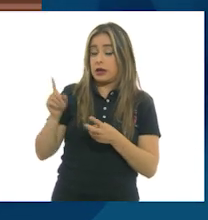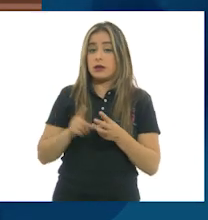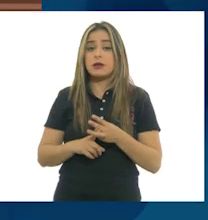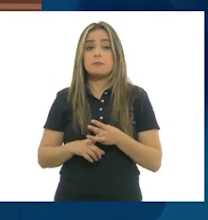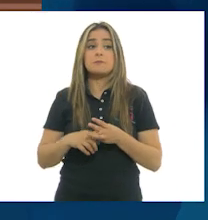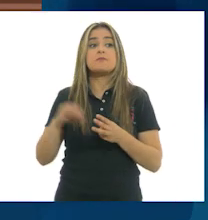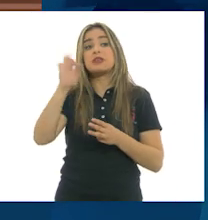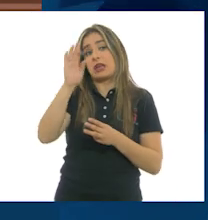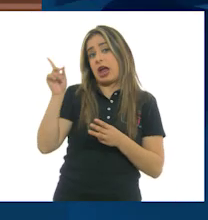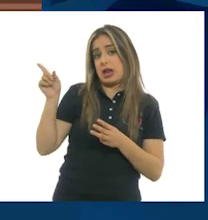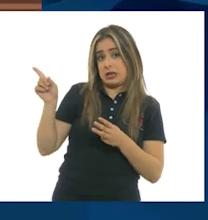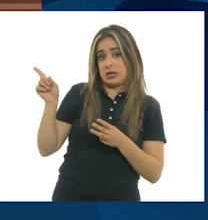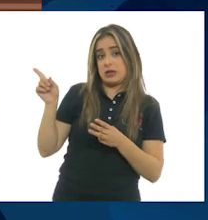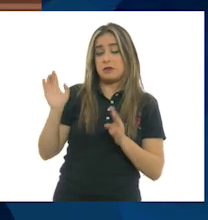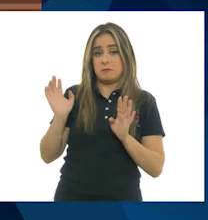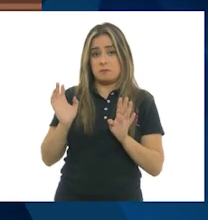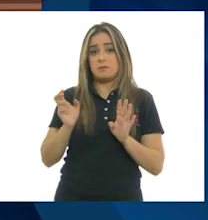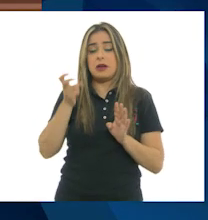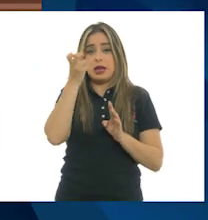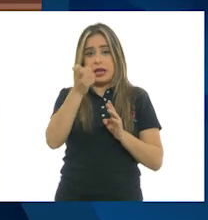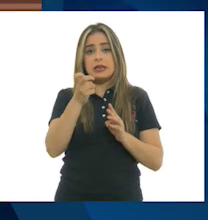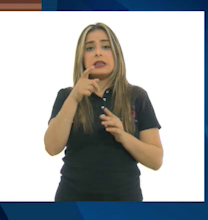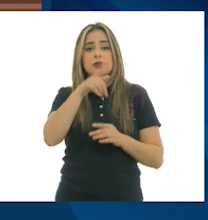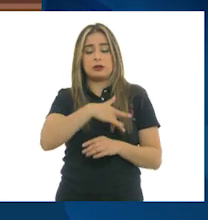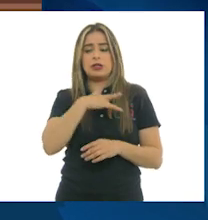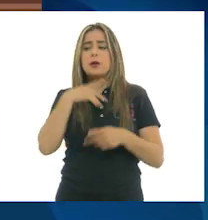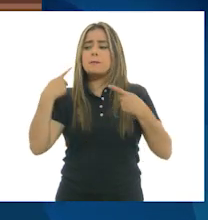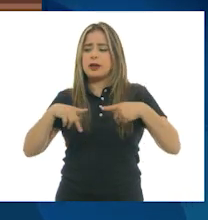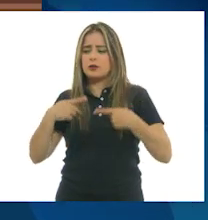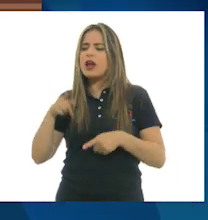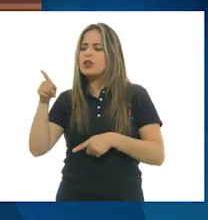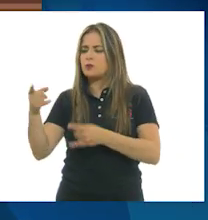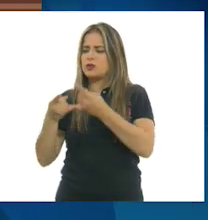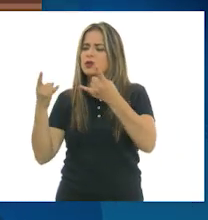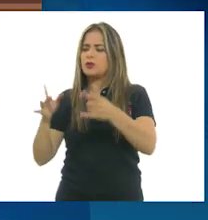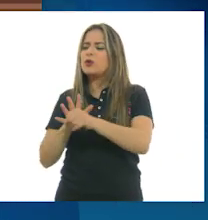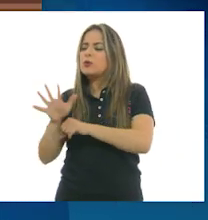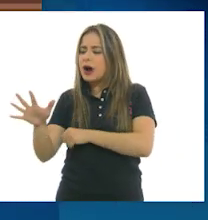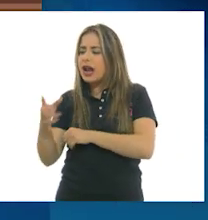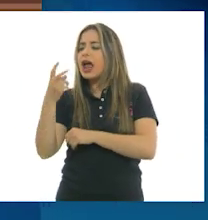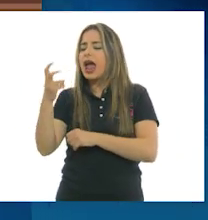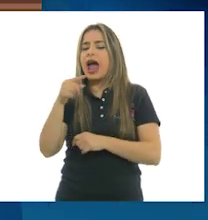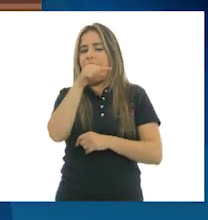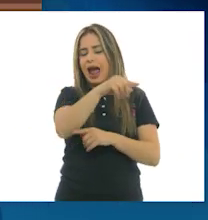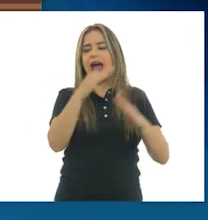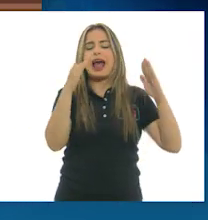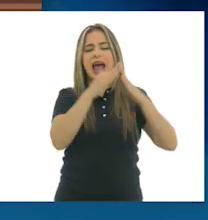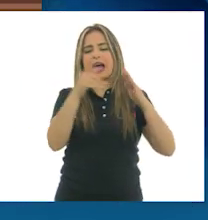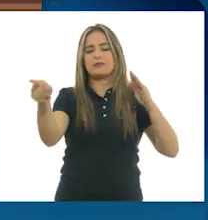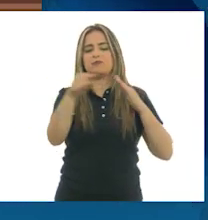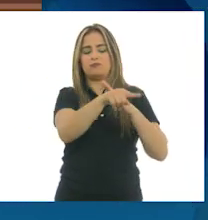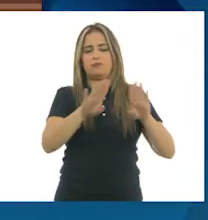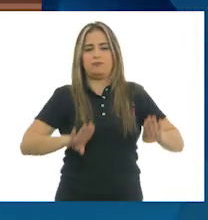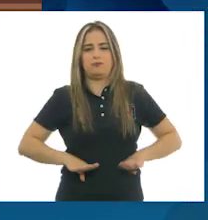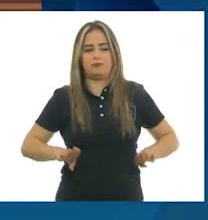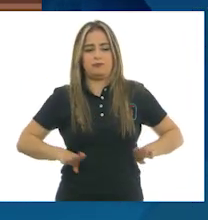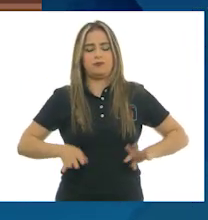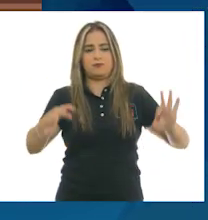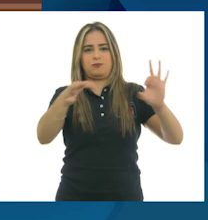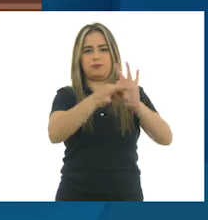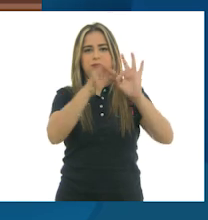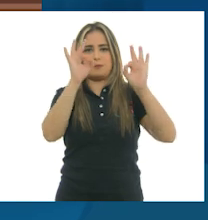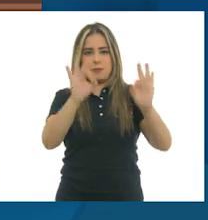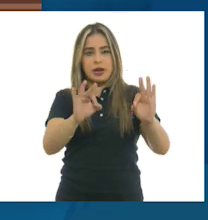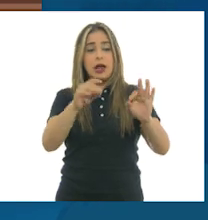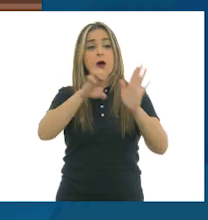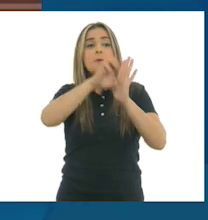digamos que aquí. Hay cosas que no se sienten que están muy bien, ¿verdad? Como verán, la forma y el color son